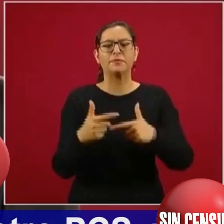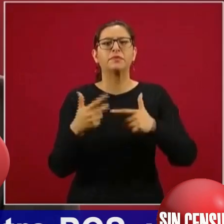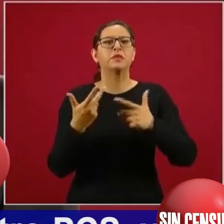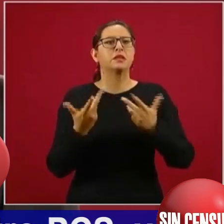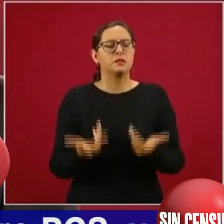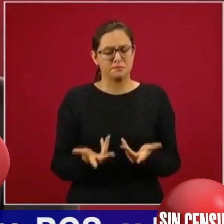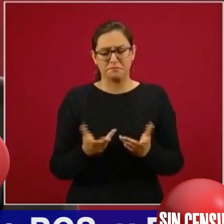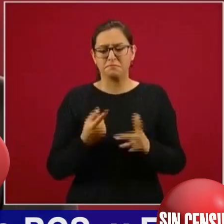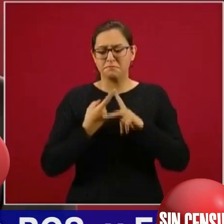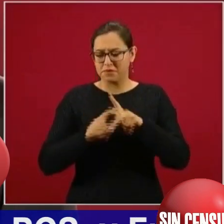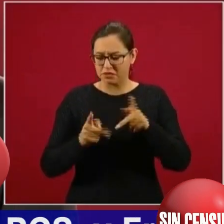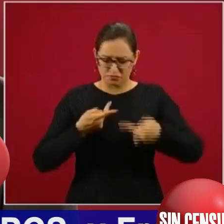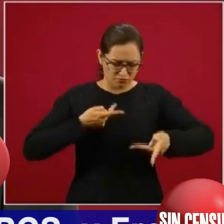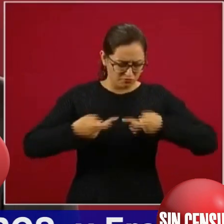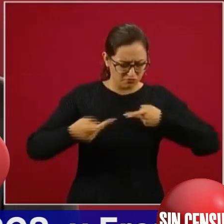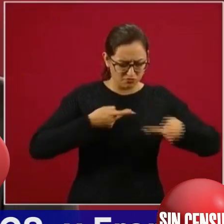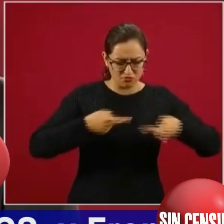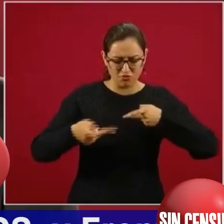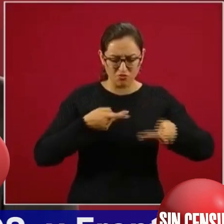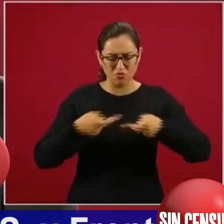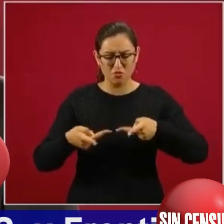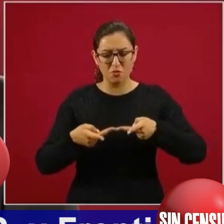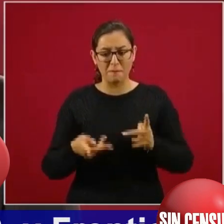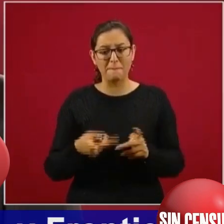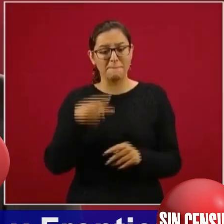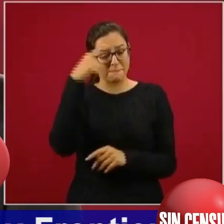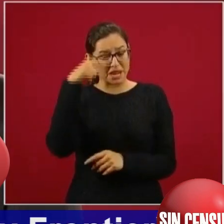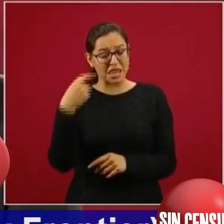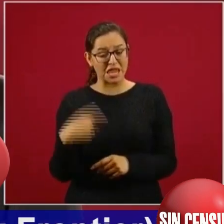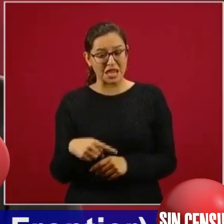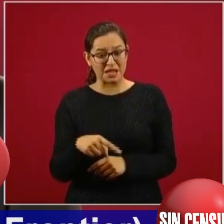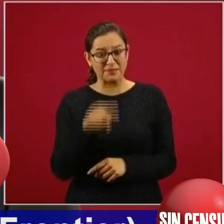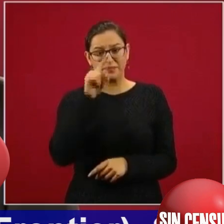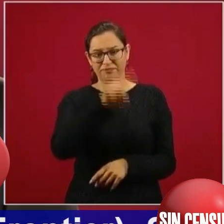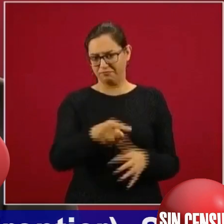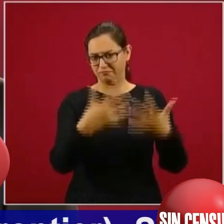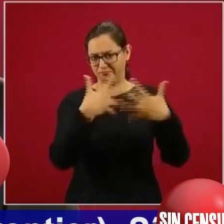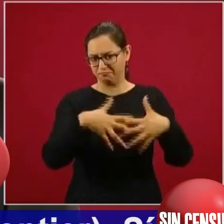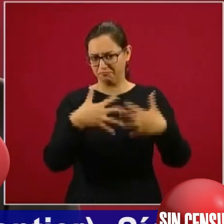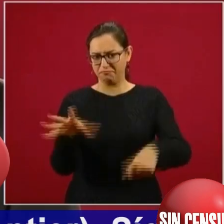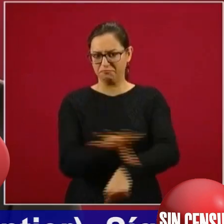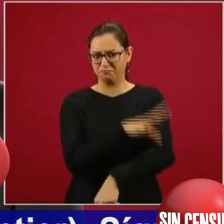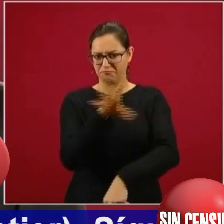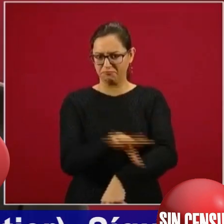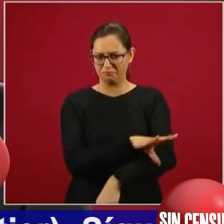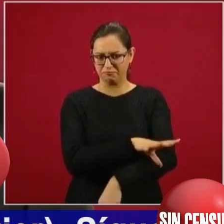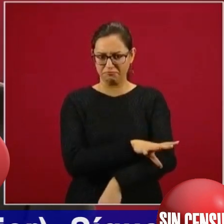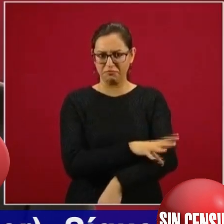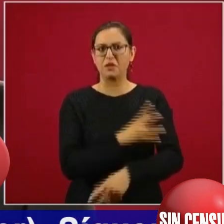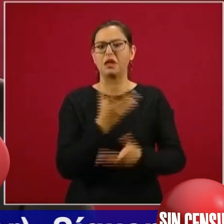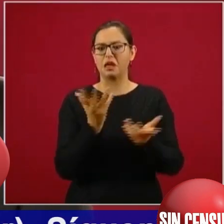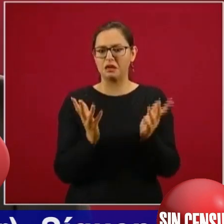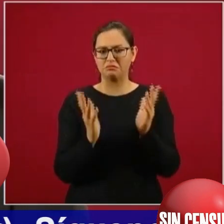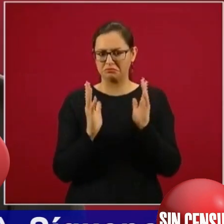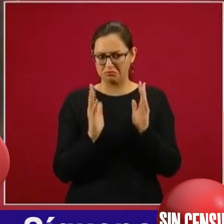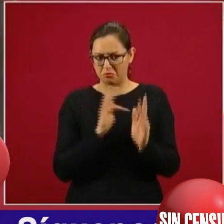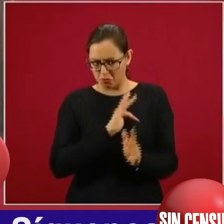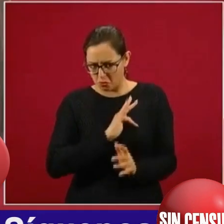esta termoeléctrica, esta planta,